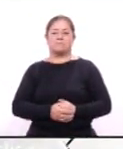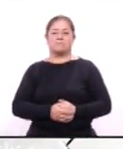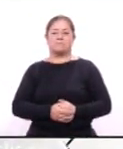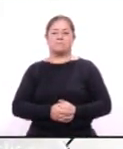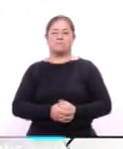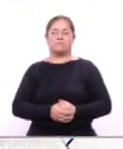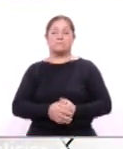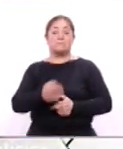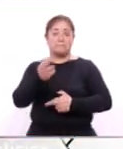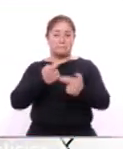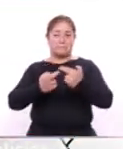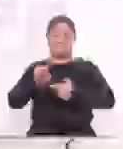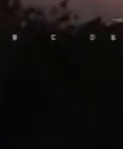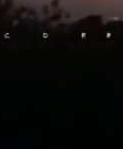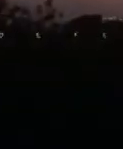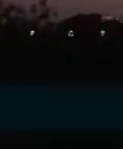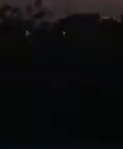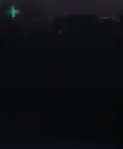Regresamos